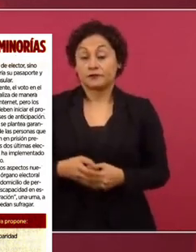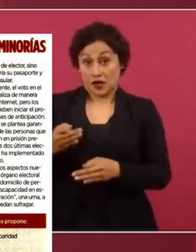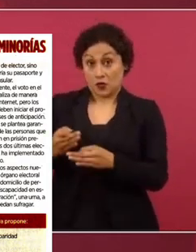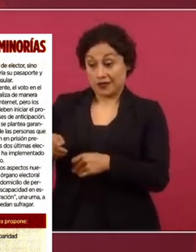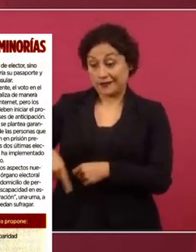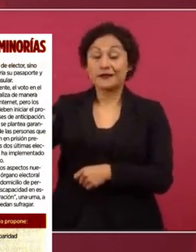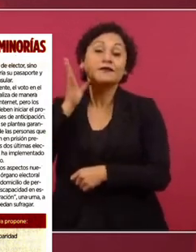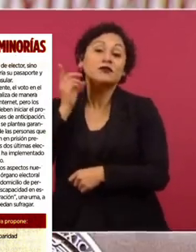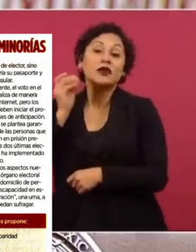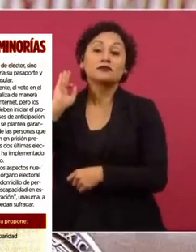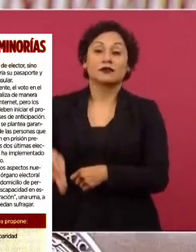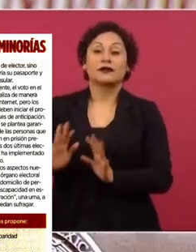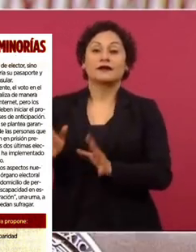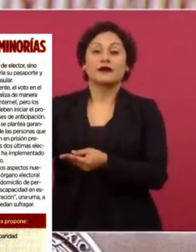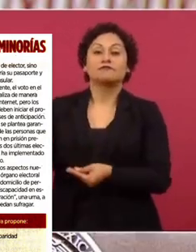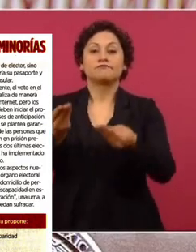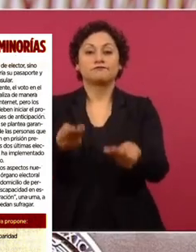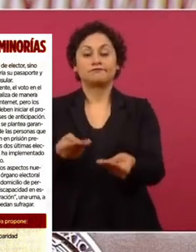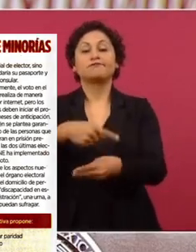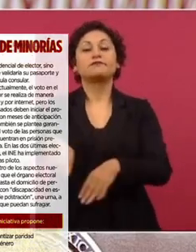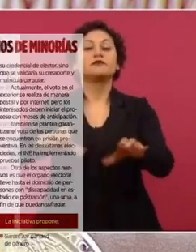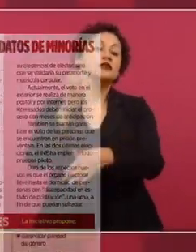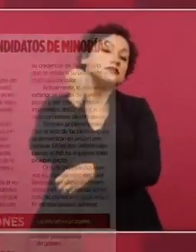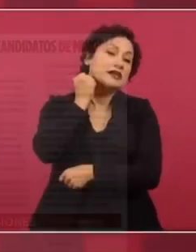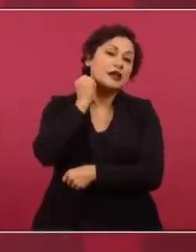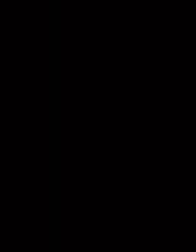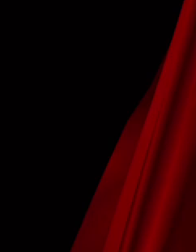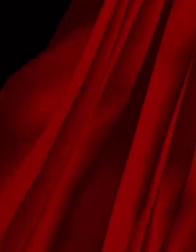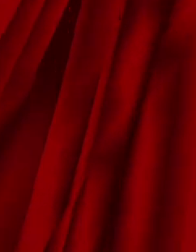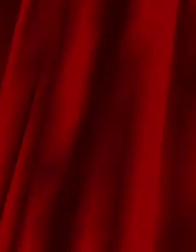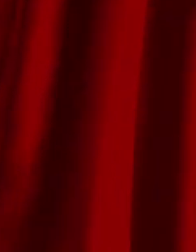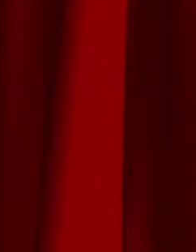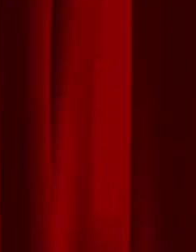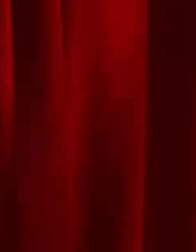minuta al Senado de la República donde seguramente será votado en las próximas sesiones. ¡Gracias! ¡Gracias! ¡Gracias! ¡Gracias!